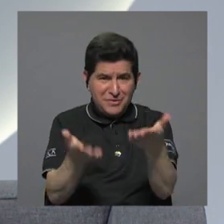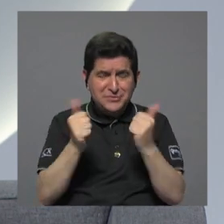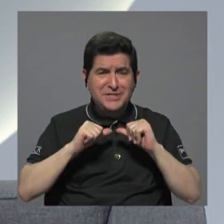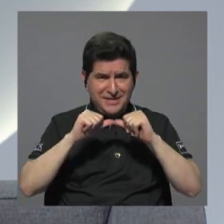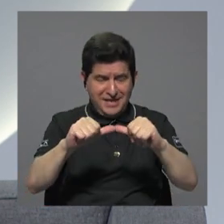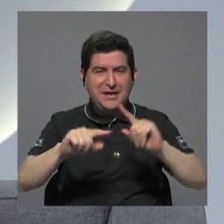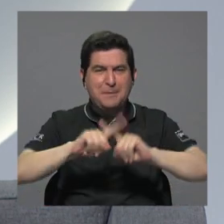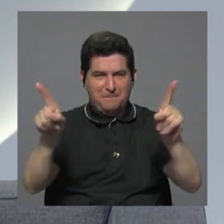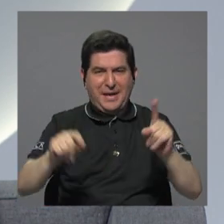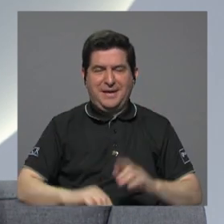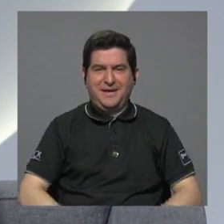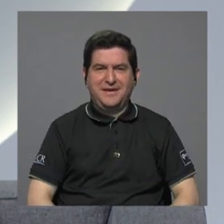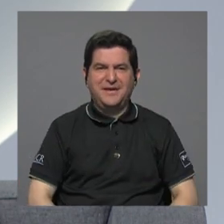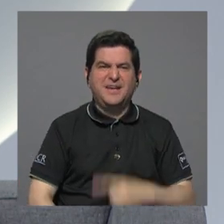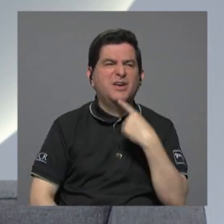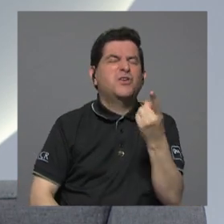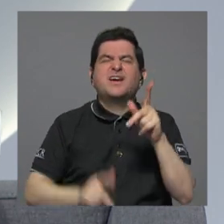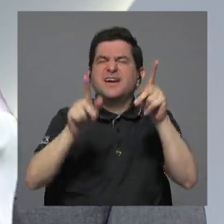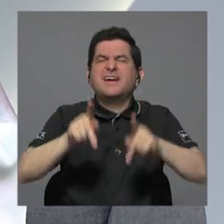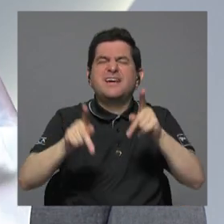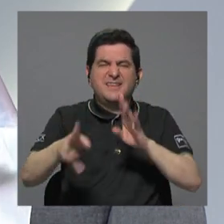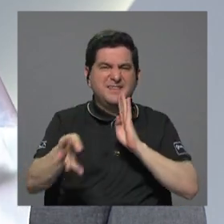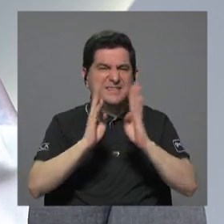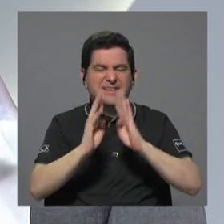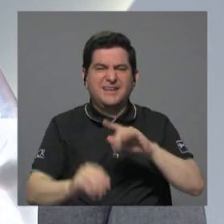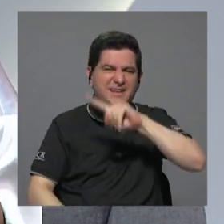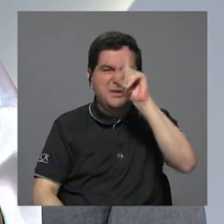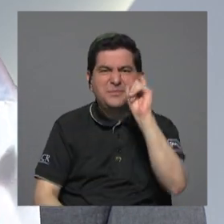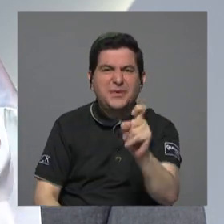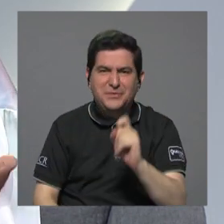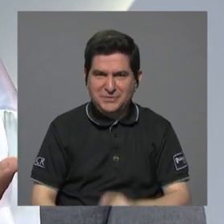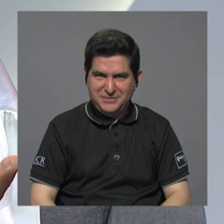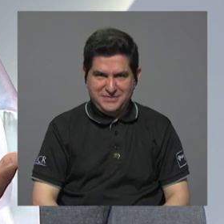continuar pero vamos a ver que dice la gente cuando se les pregunta